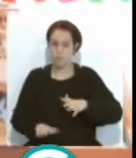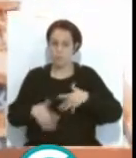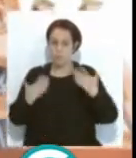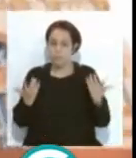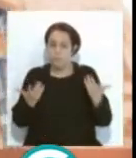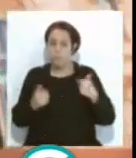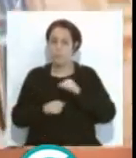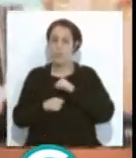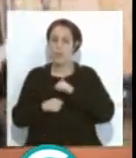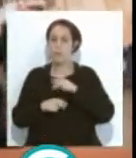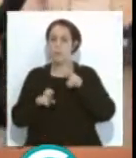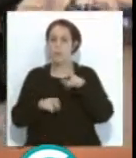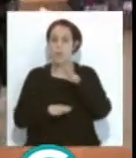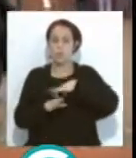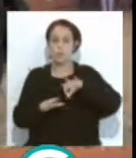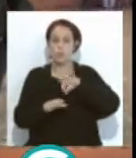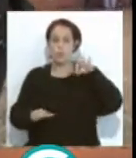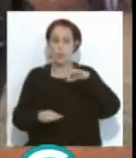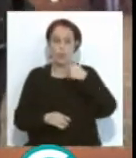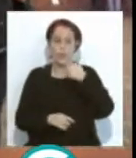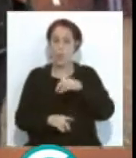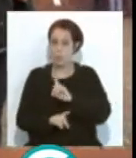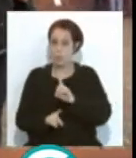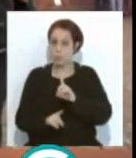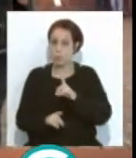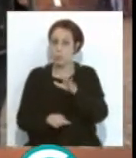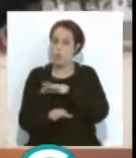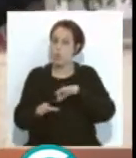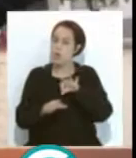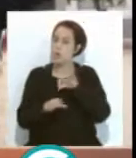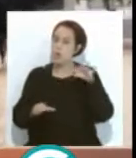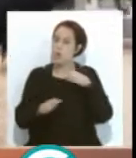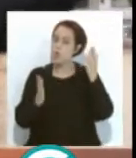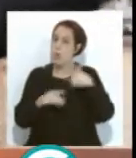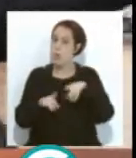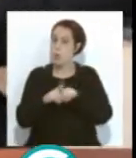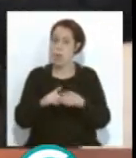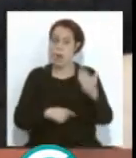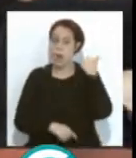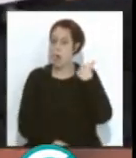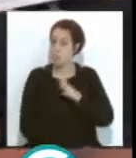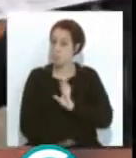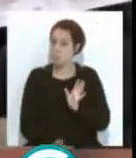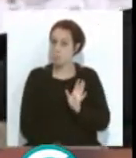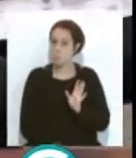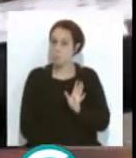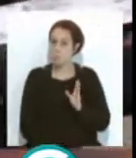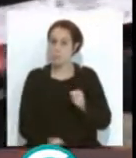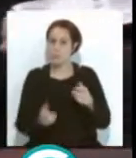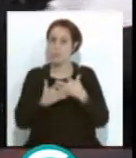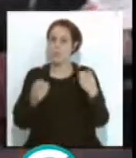el tema del sorteo y se dijo que no, que no había sorteo como otras veces. La fórmula